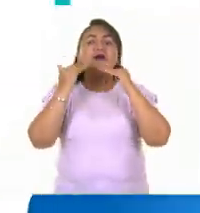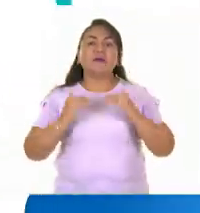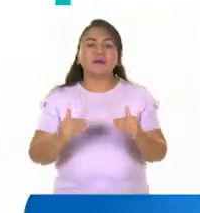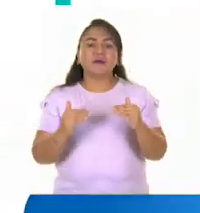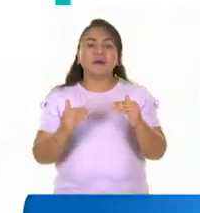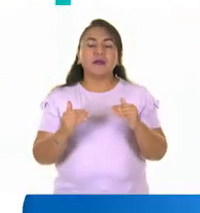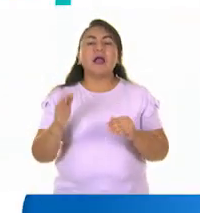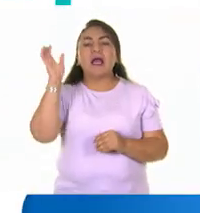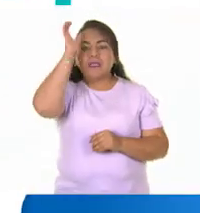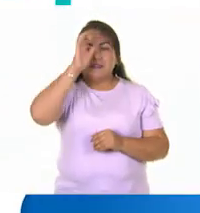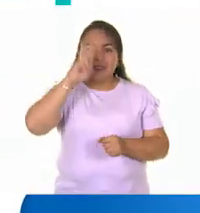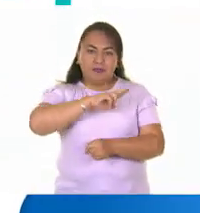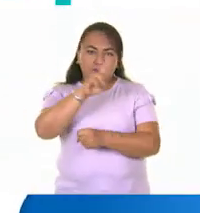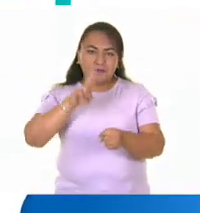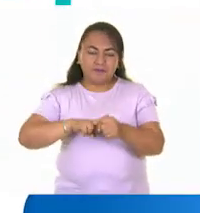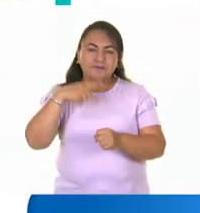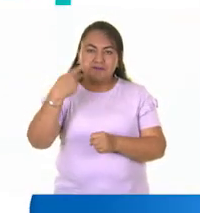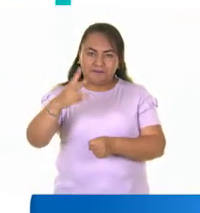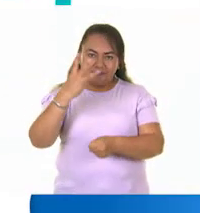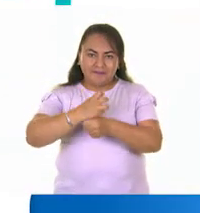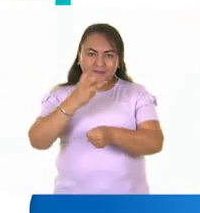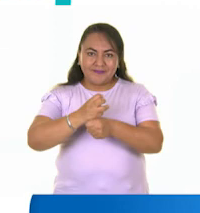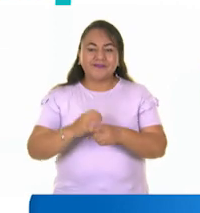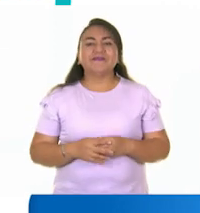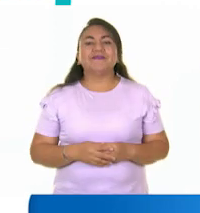Ciencias Naturales de Tercer Grado.